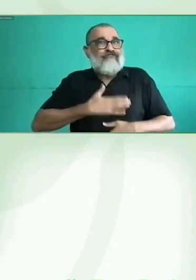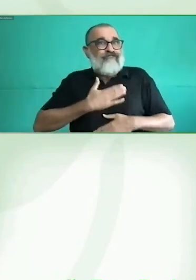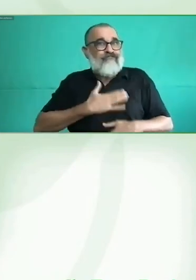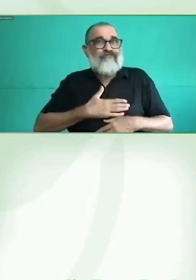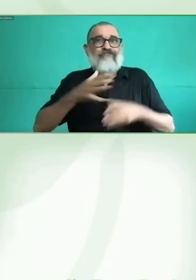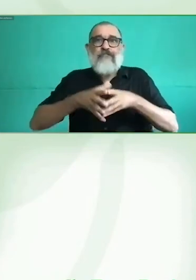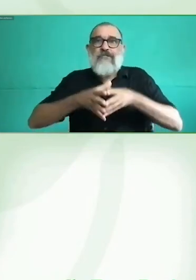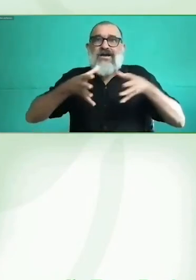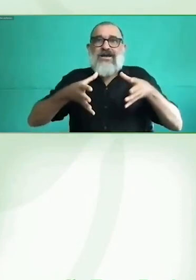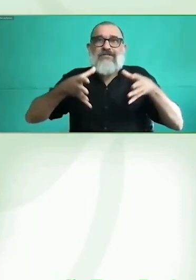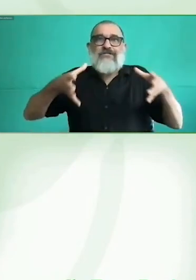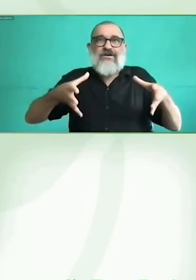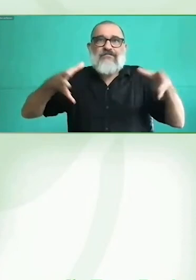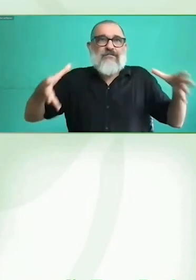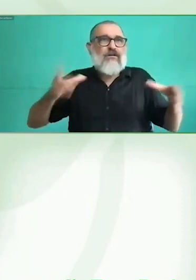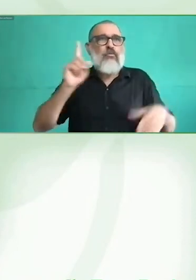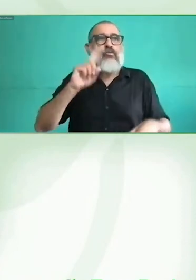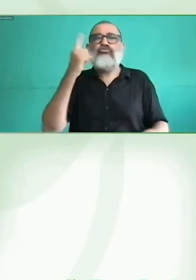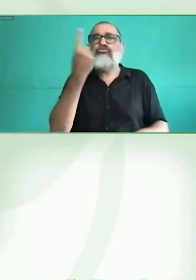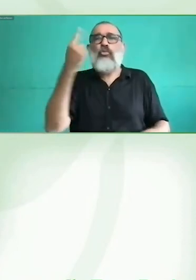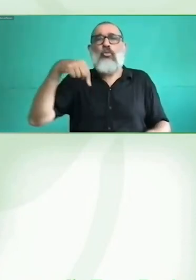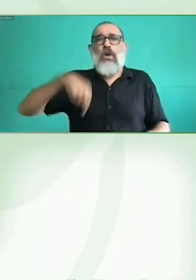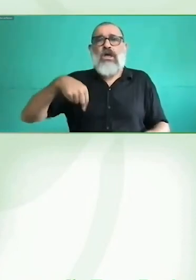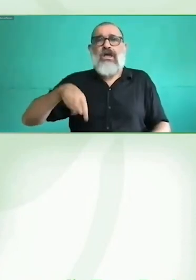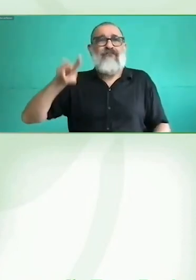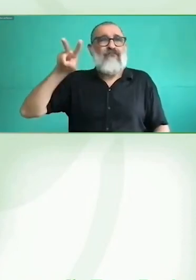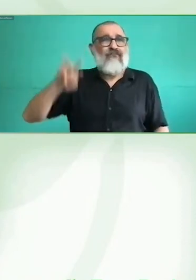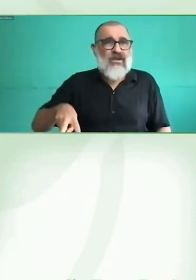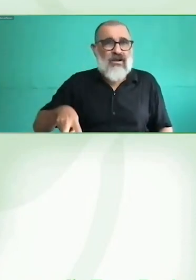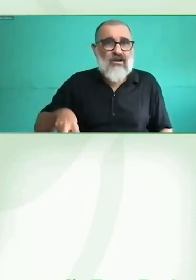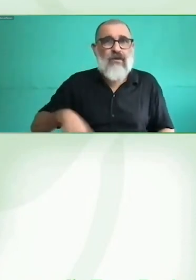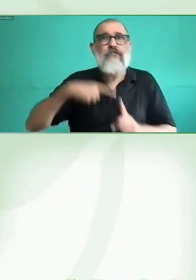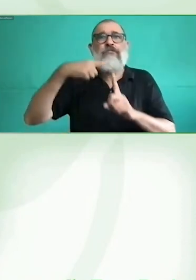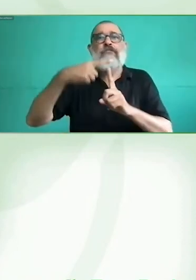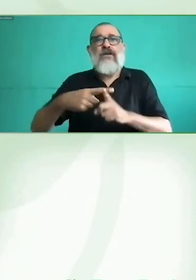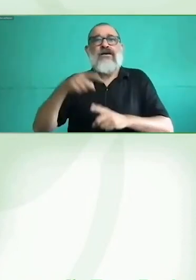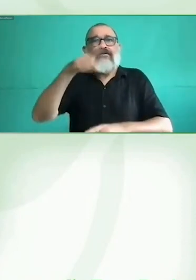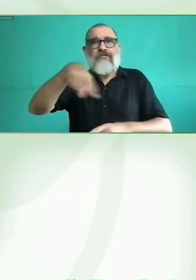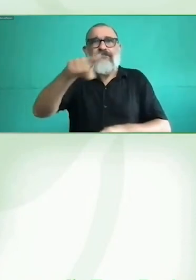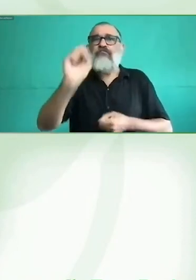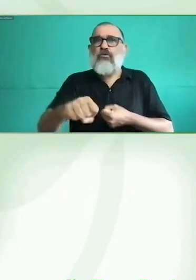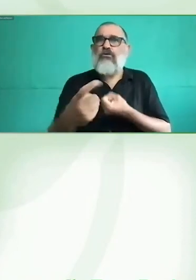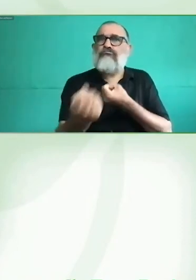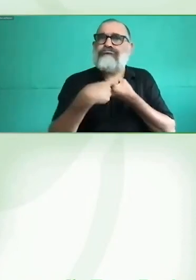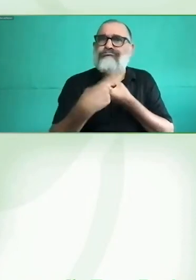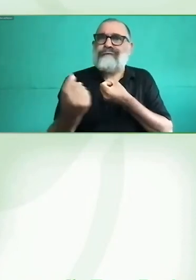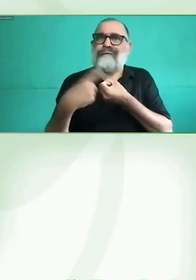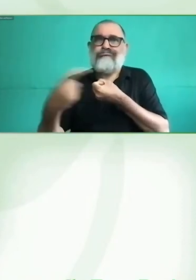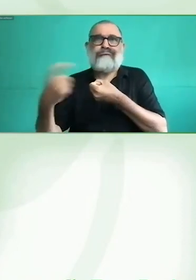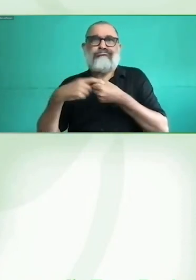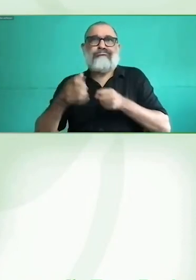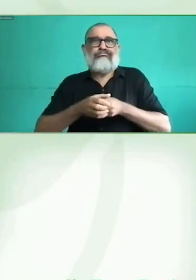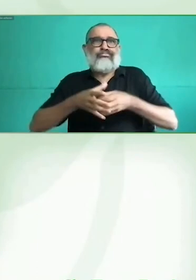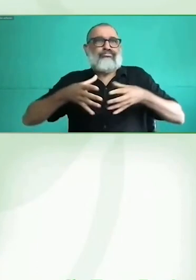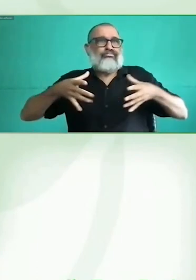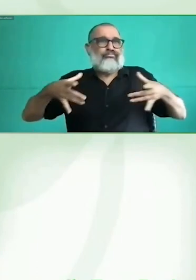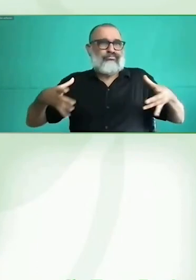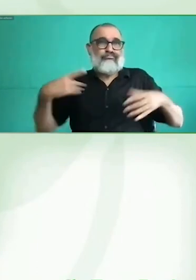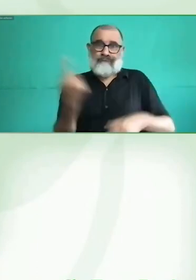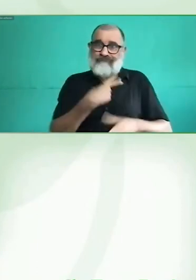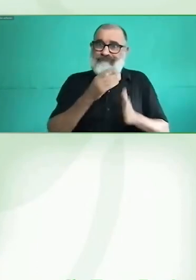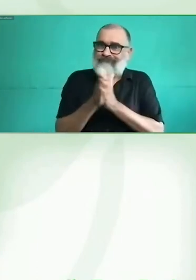hasta aquí, que es muy bueno poder estar presentes. Y también a la gente que nos sigue por streaming en las diferentes sesiones y que